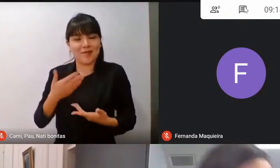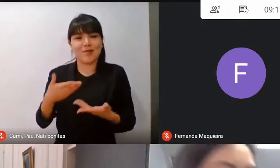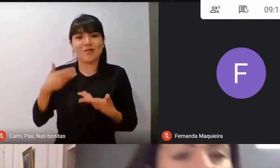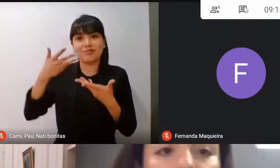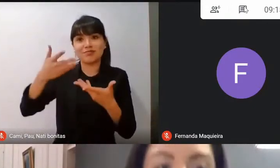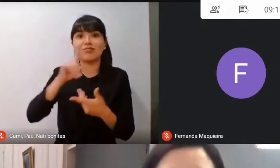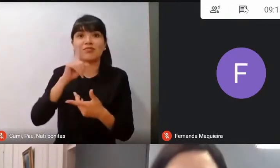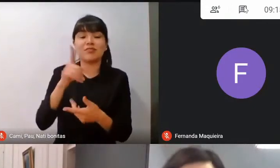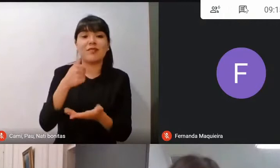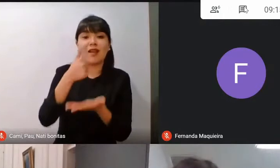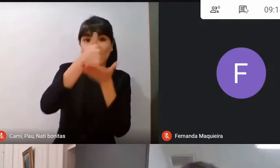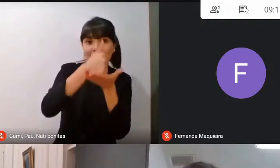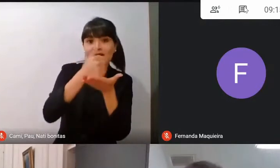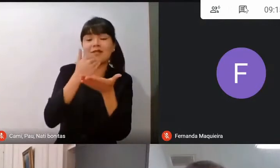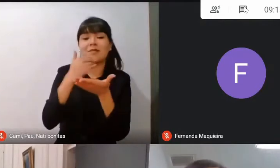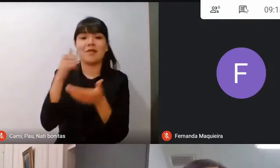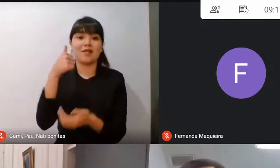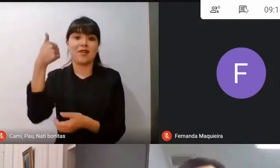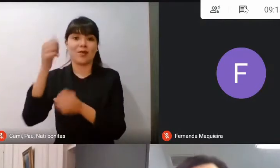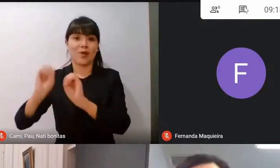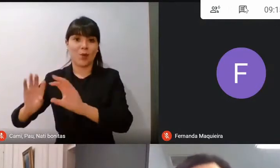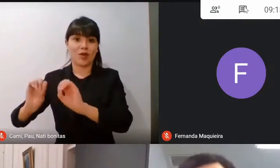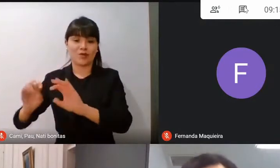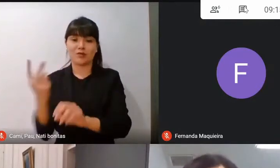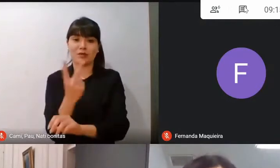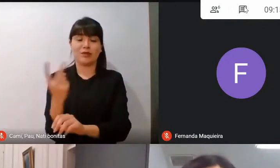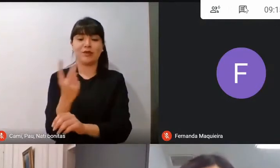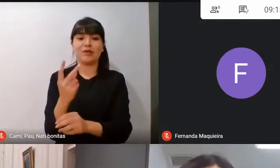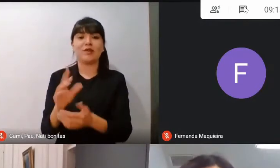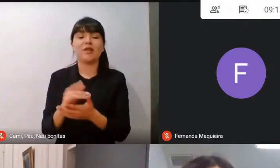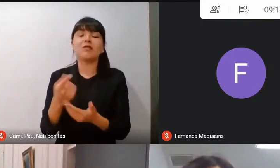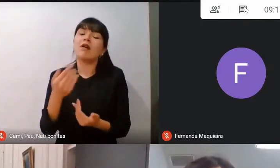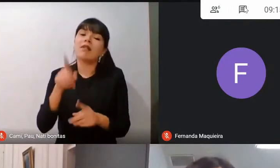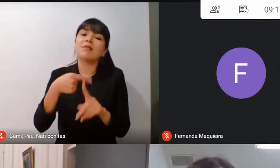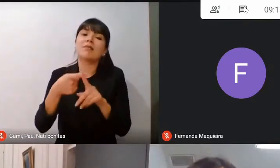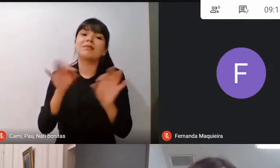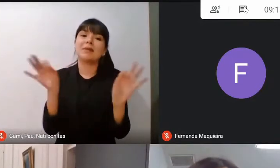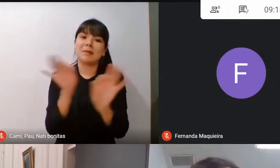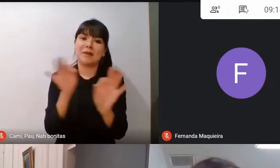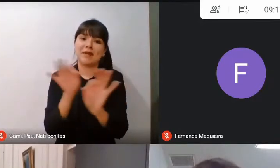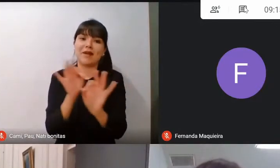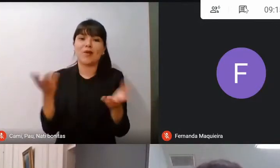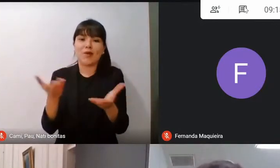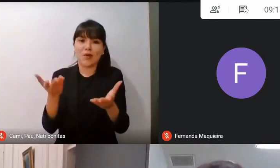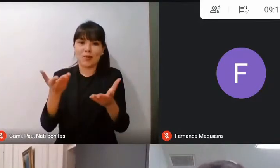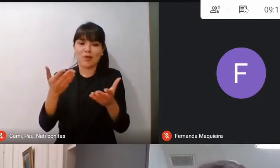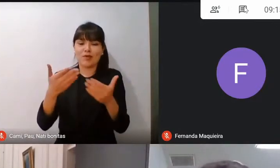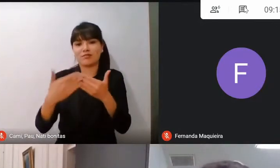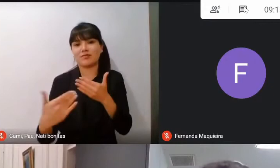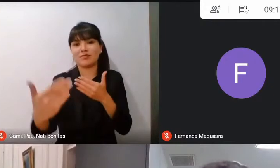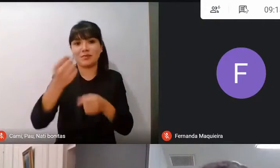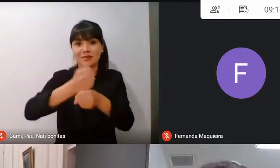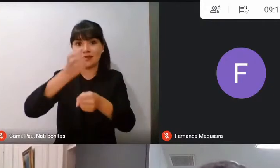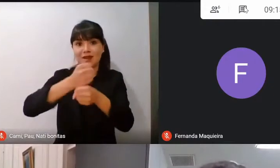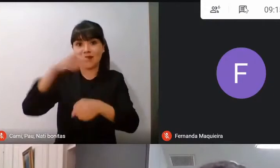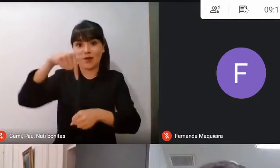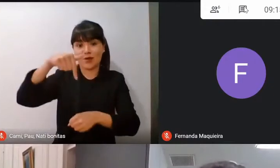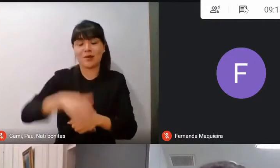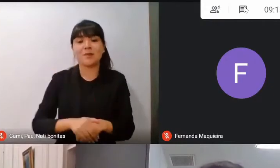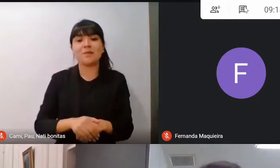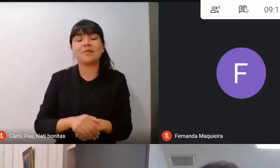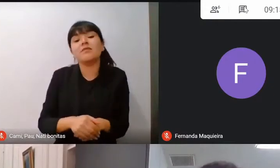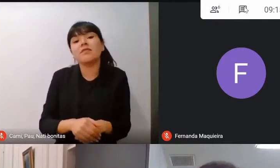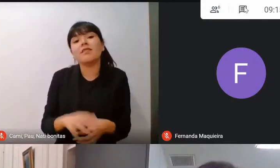de educación y explicarles en términos generales la modalidad de trabajo. Sin antes agradecer profundamente al director